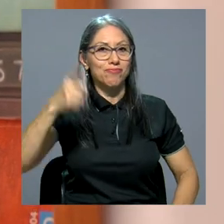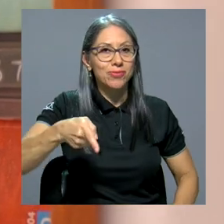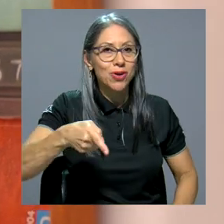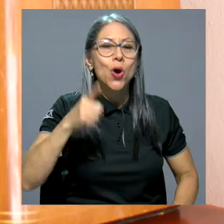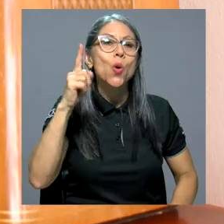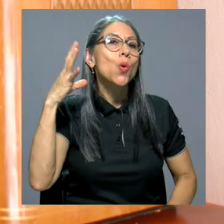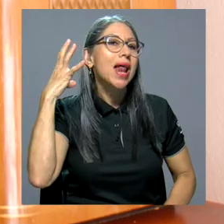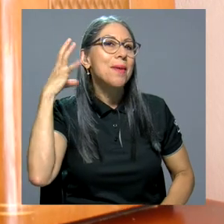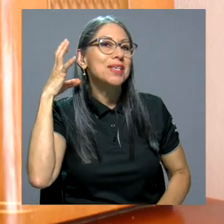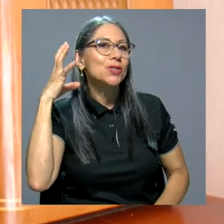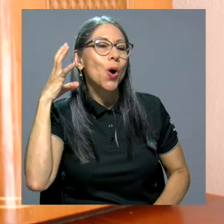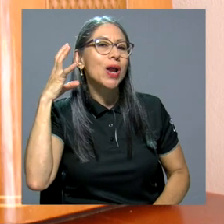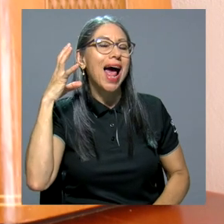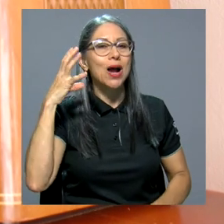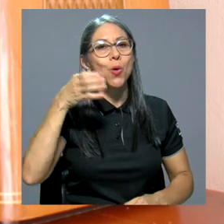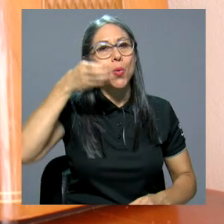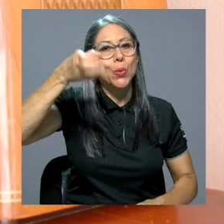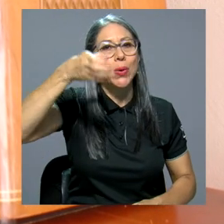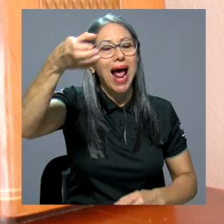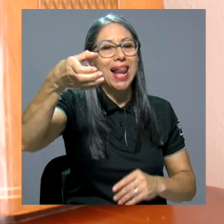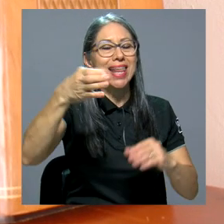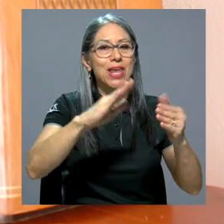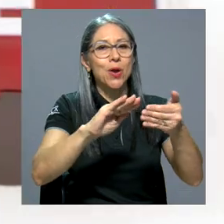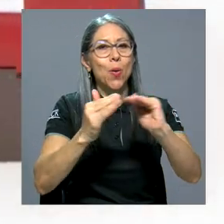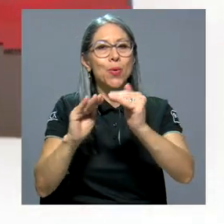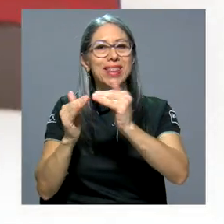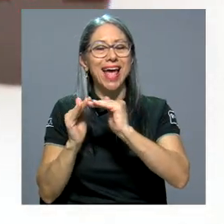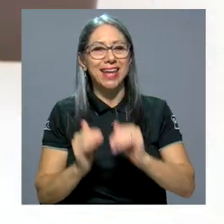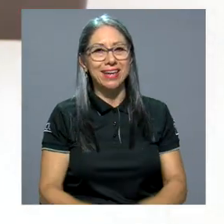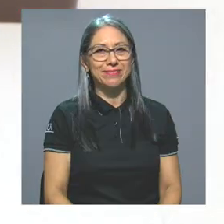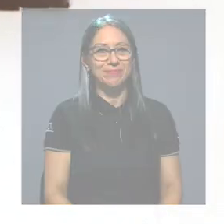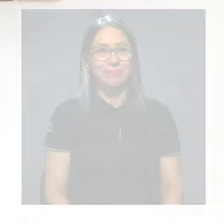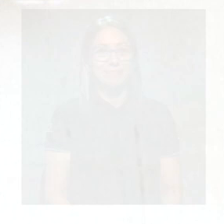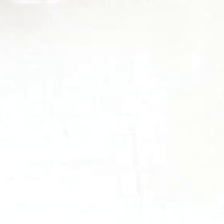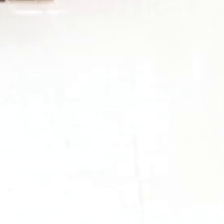ejecutivo como una emisora cultural y comunitaria.